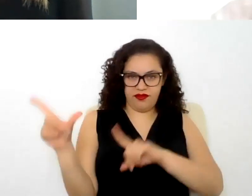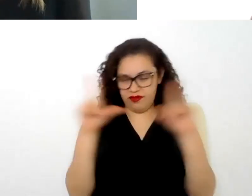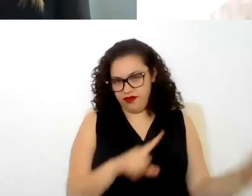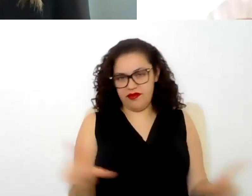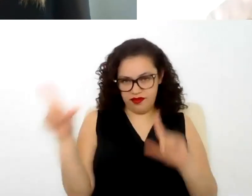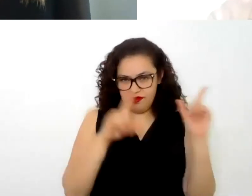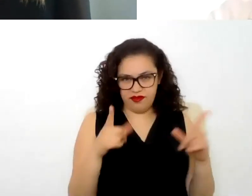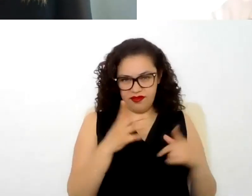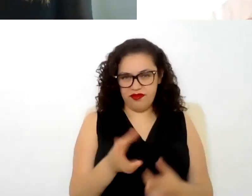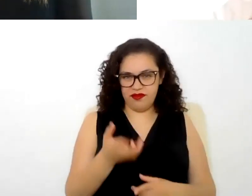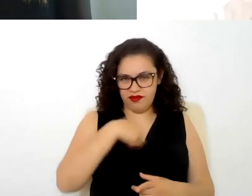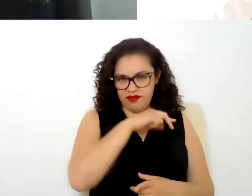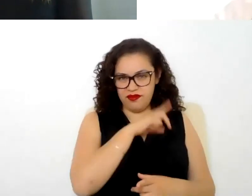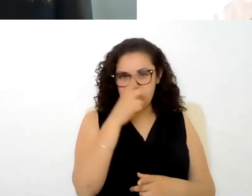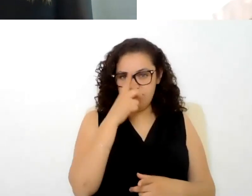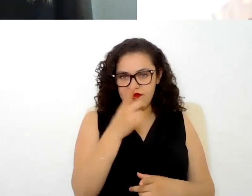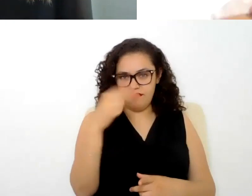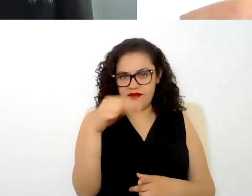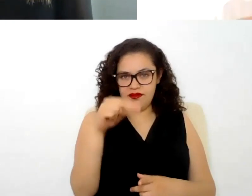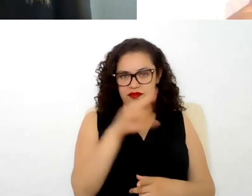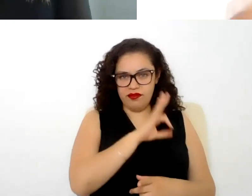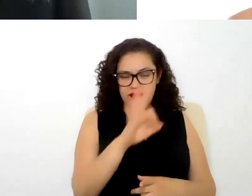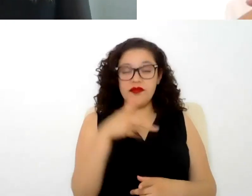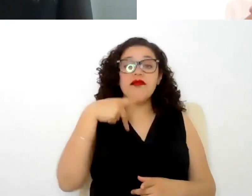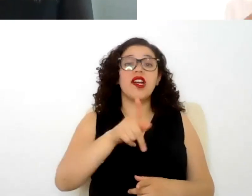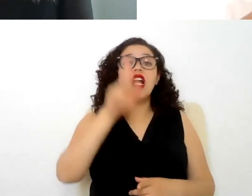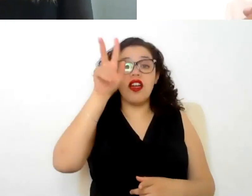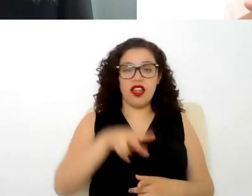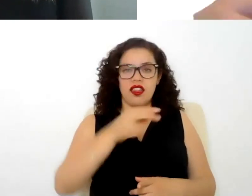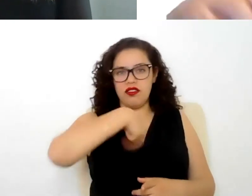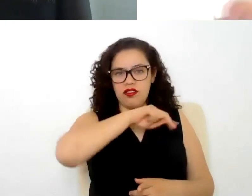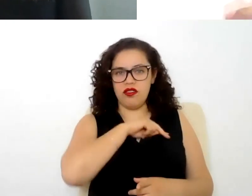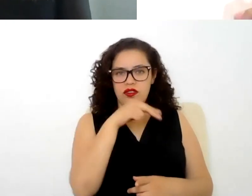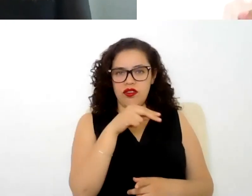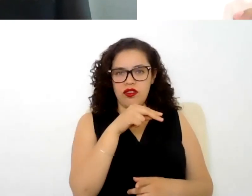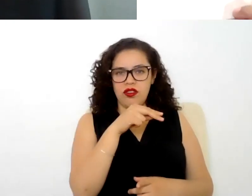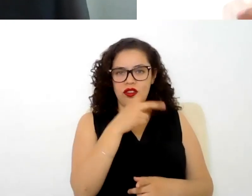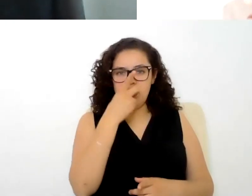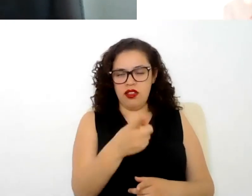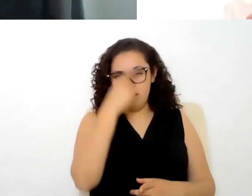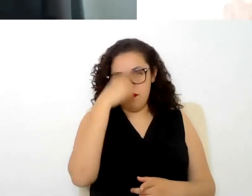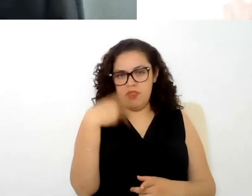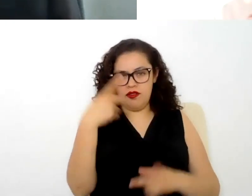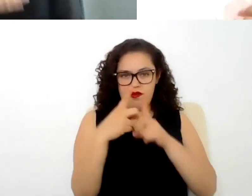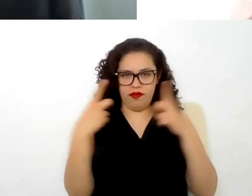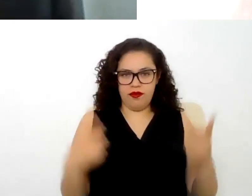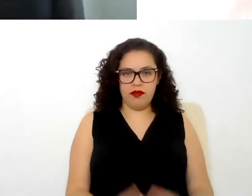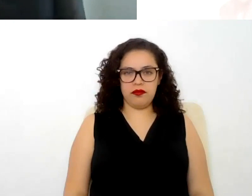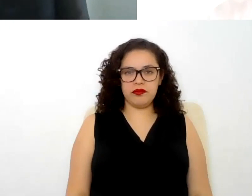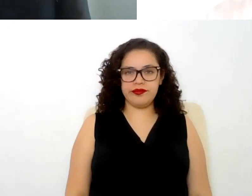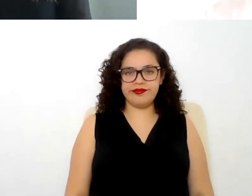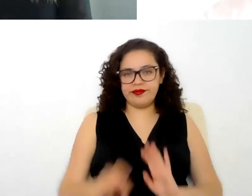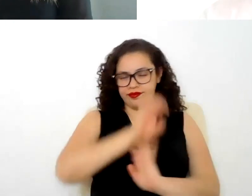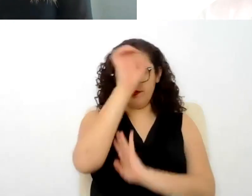diapositivas nosotros le podemos poner un nombre pero realmente responde a la naturaleza que se está desempeñando por ejemplo como